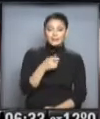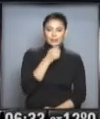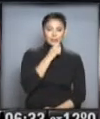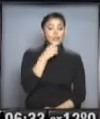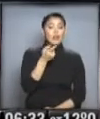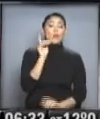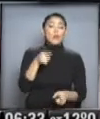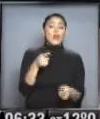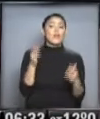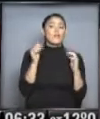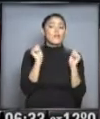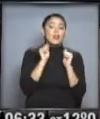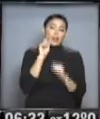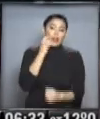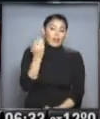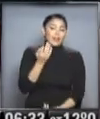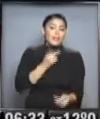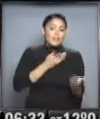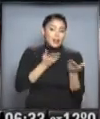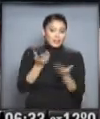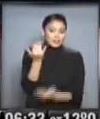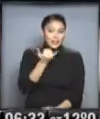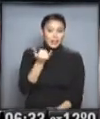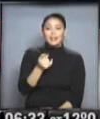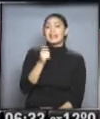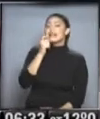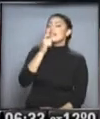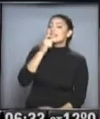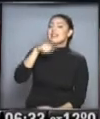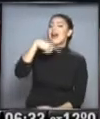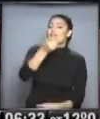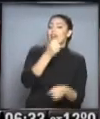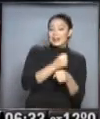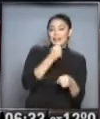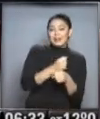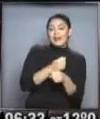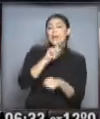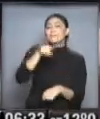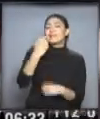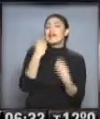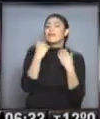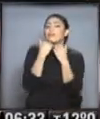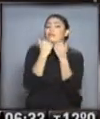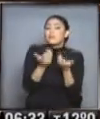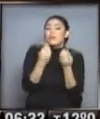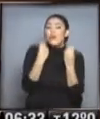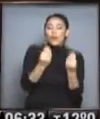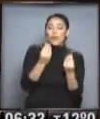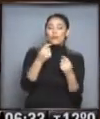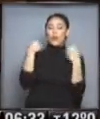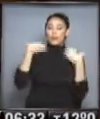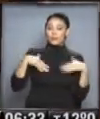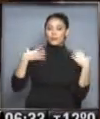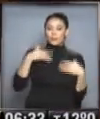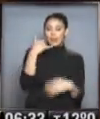frío también tiene sus beneficios, Tiene sus beneficios, sí, especialmente para el que está afuera, que mañana no sé cómo se va a disfrazar nuestro cámara estrella, que